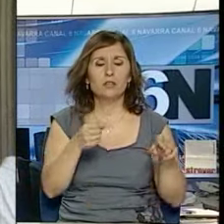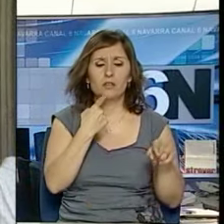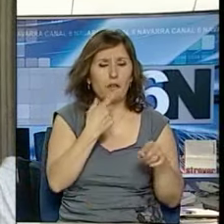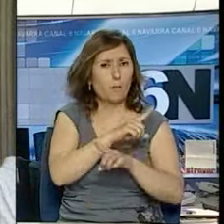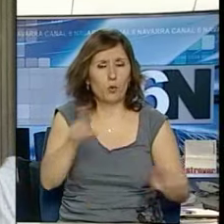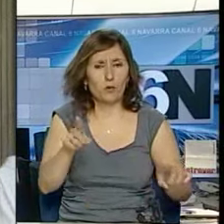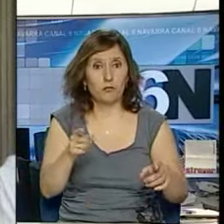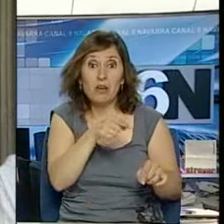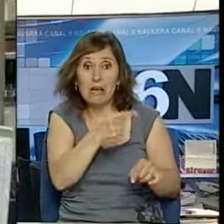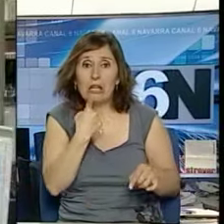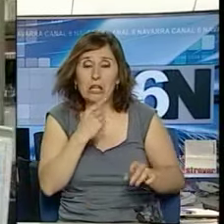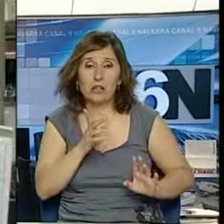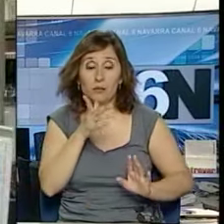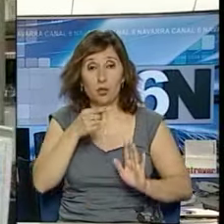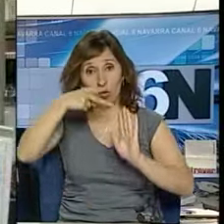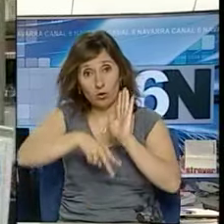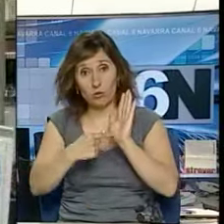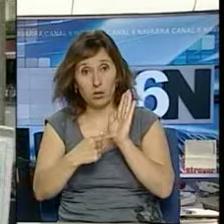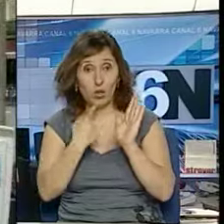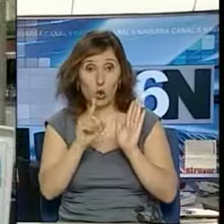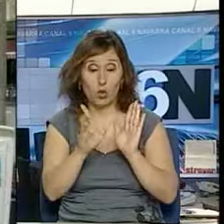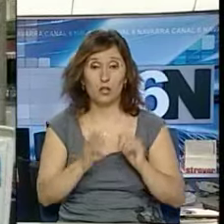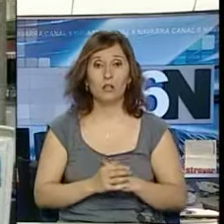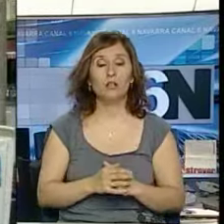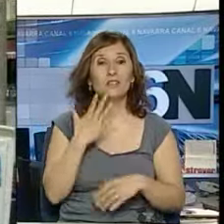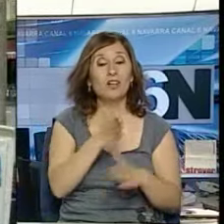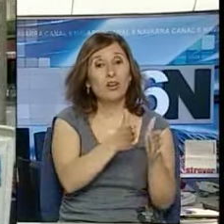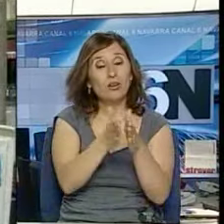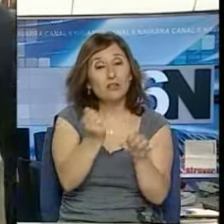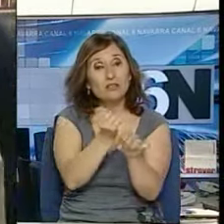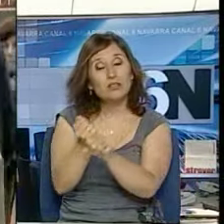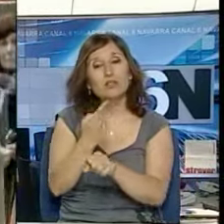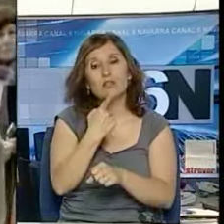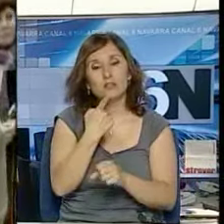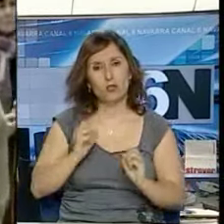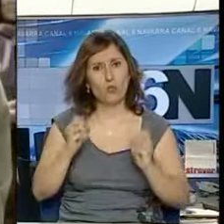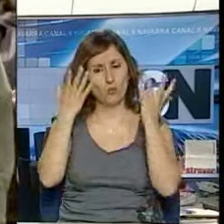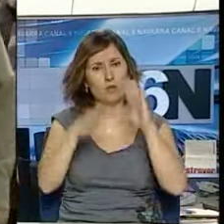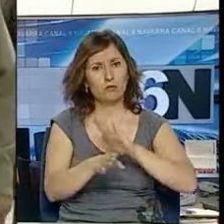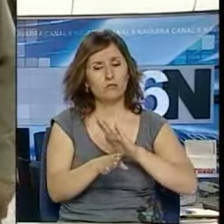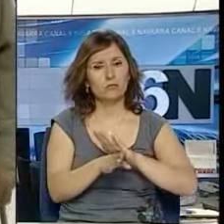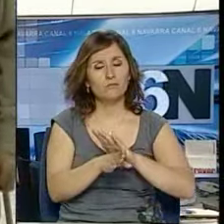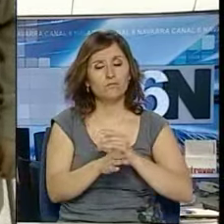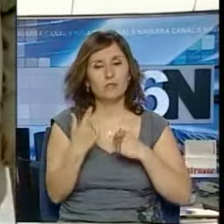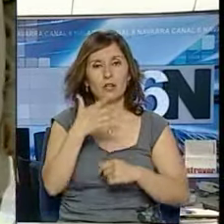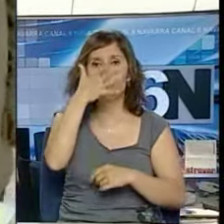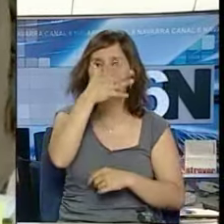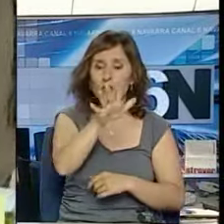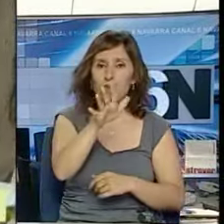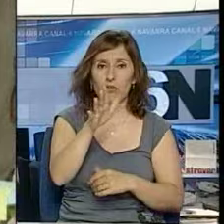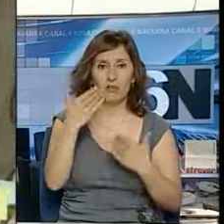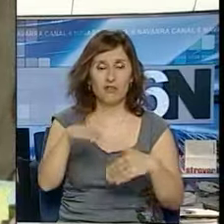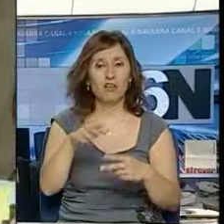estaba prohibido. Él, no la ordenanza municipal. Los trabajadores que continúan con la huelga han denunciado estos hechos y además han